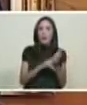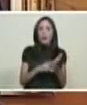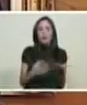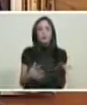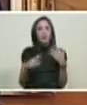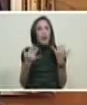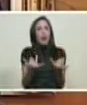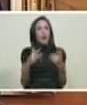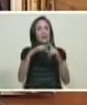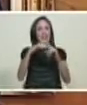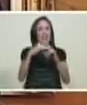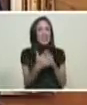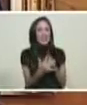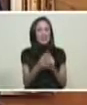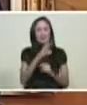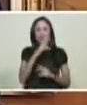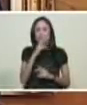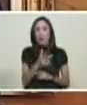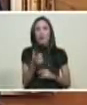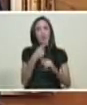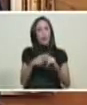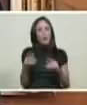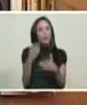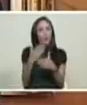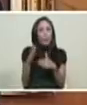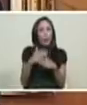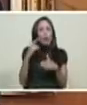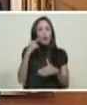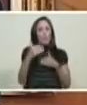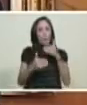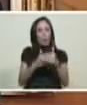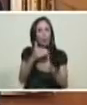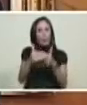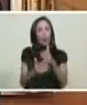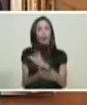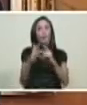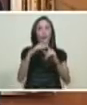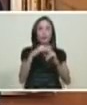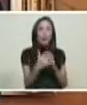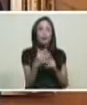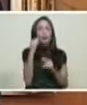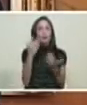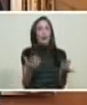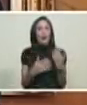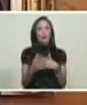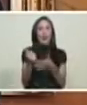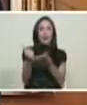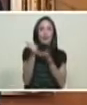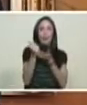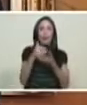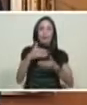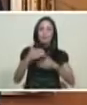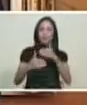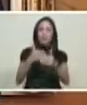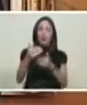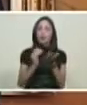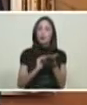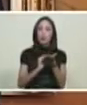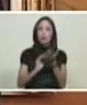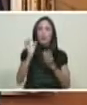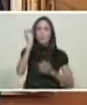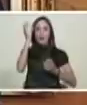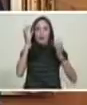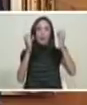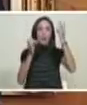es la mejor bendición que puede suceder a las personas y países porque la crisis trae progresos la creatividad